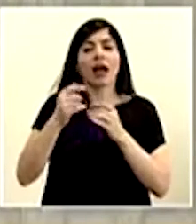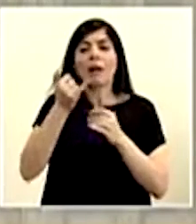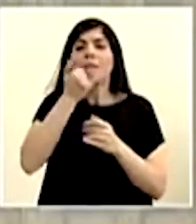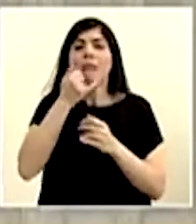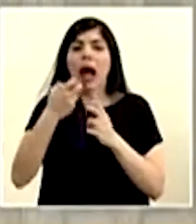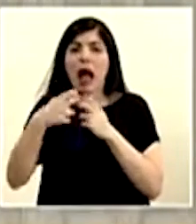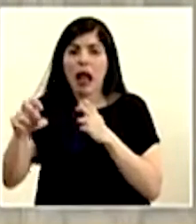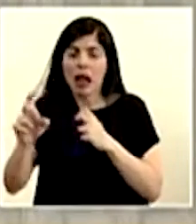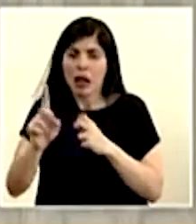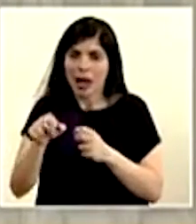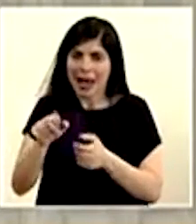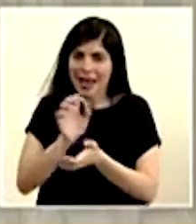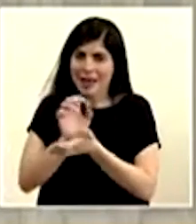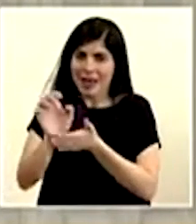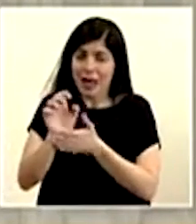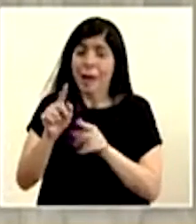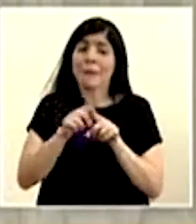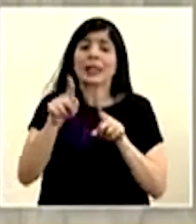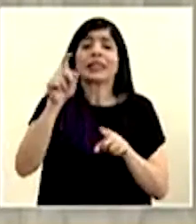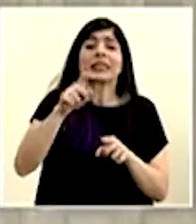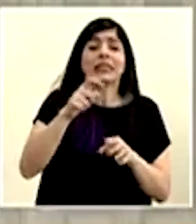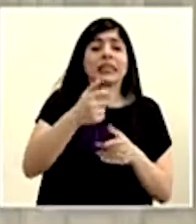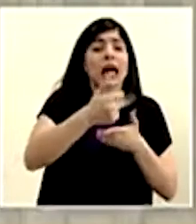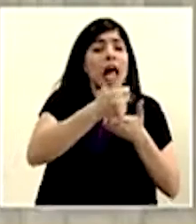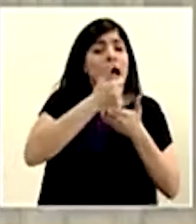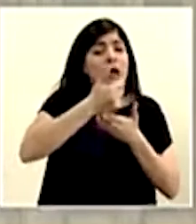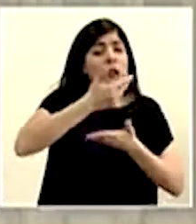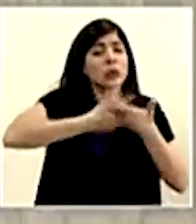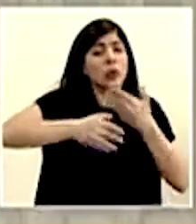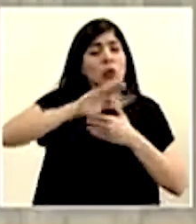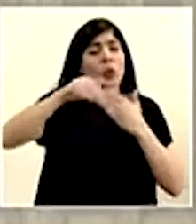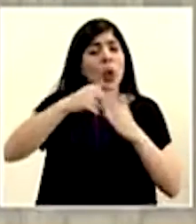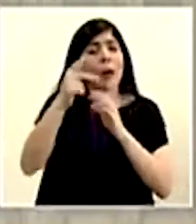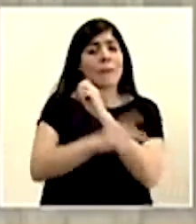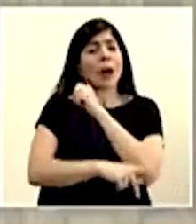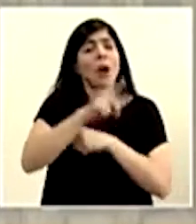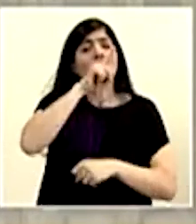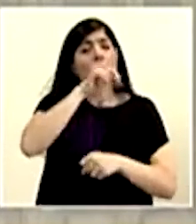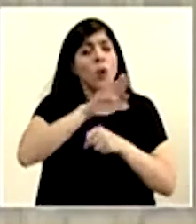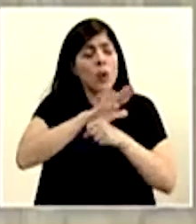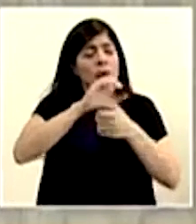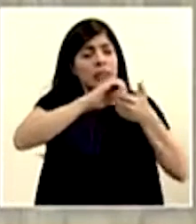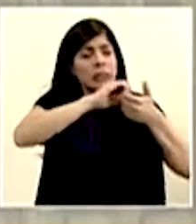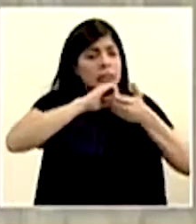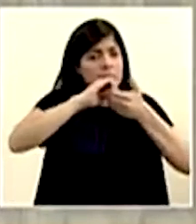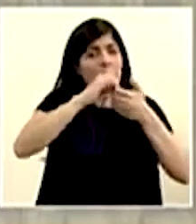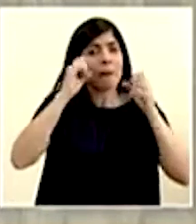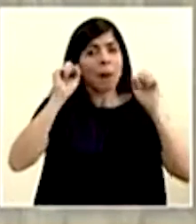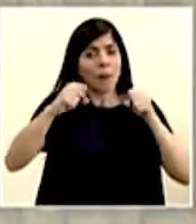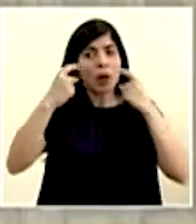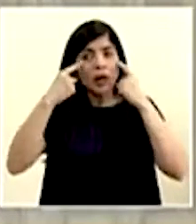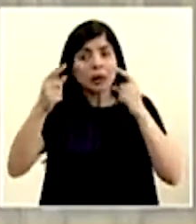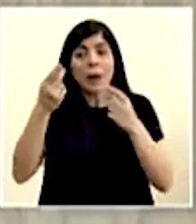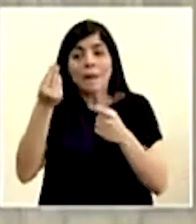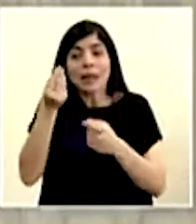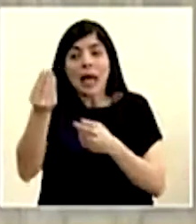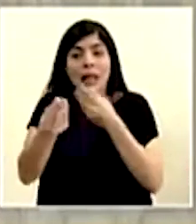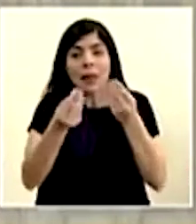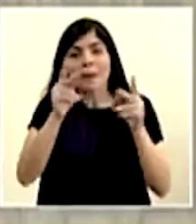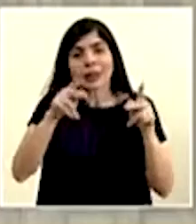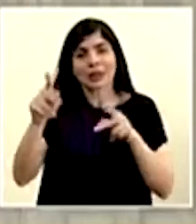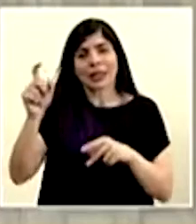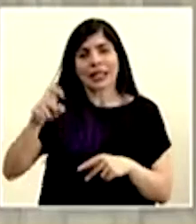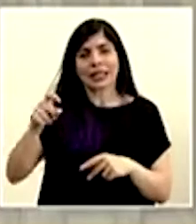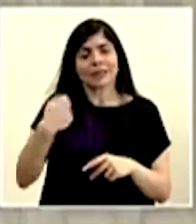también requerimos la ayuda solidaria y el compromiso de todos como país para que realmente podamos llegar a las personas que lo necesitan.